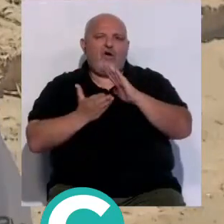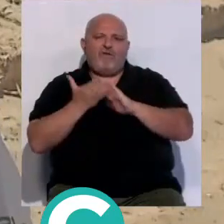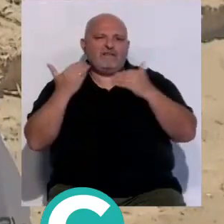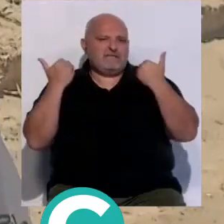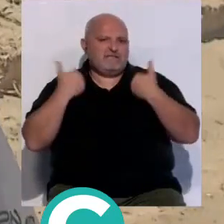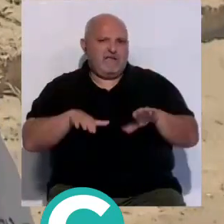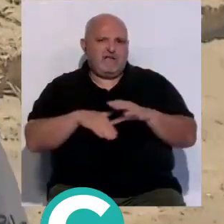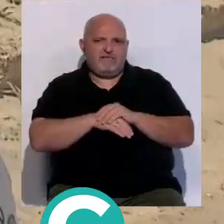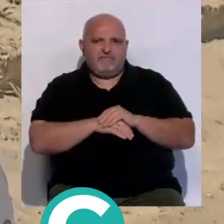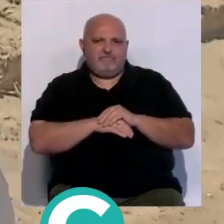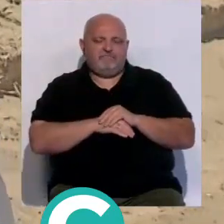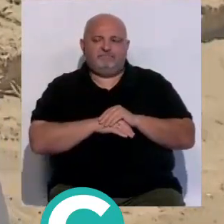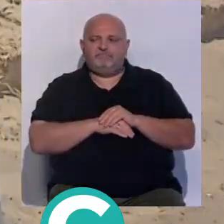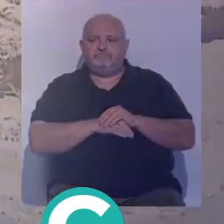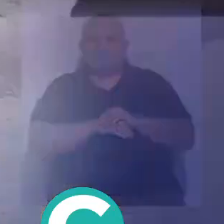obras ya